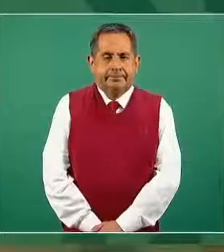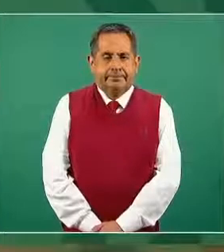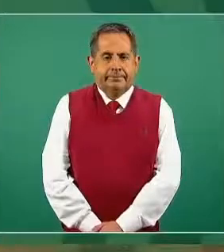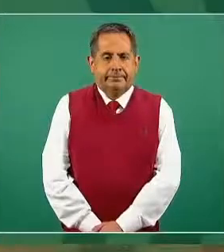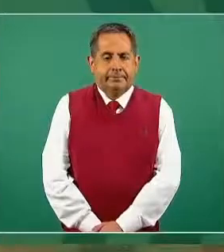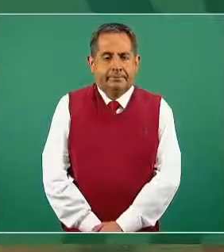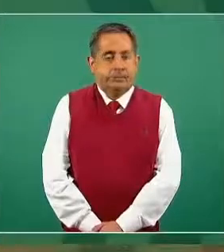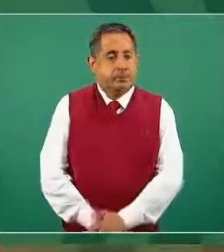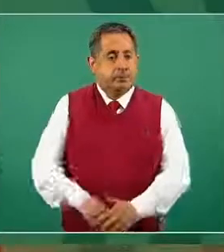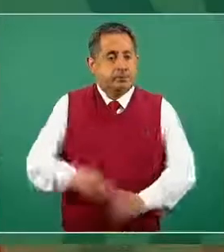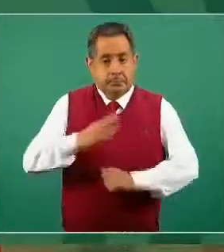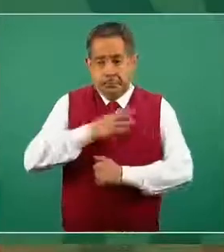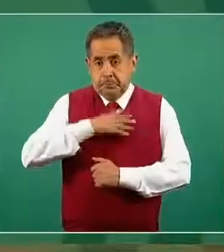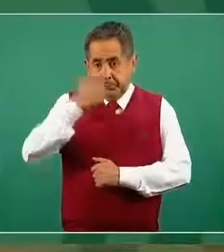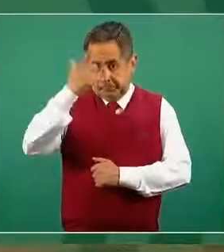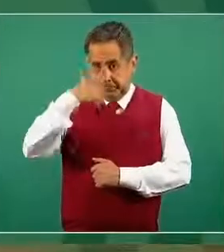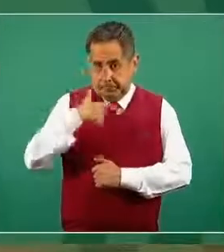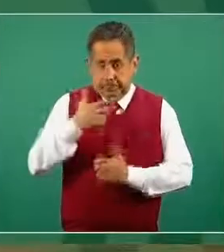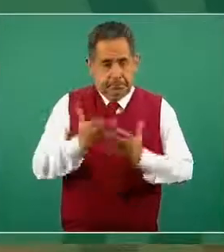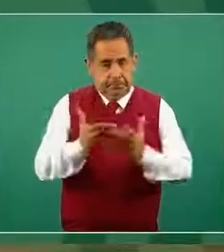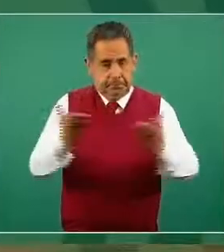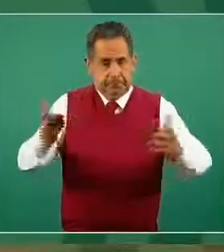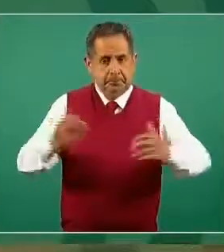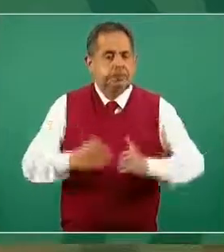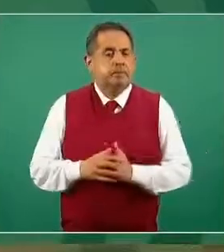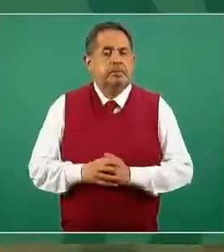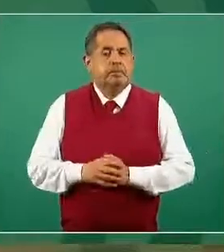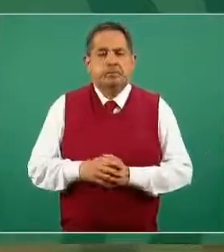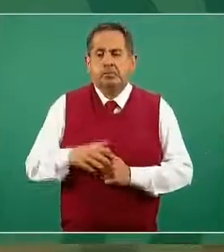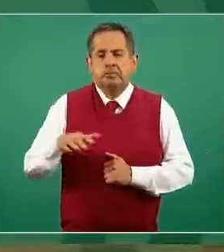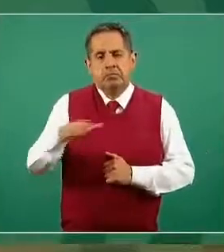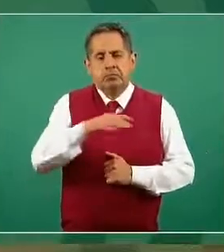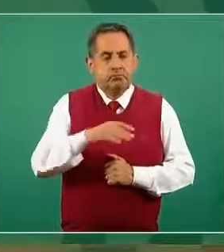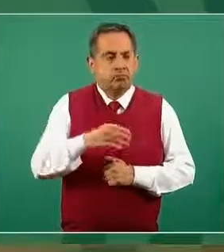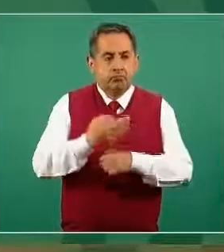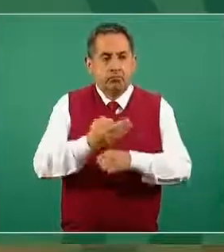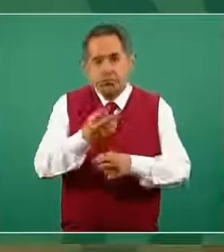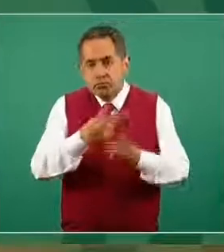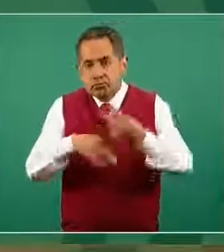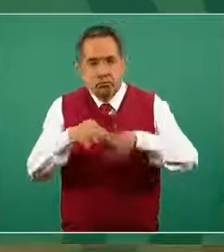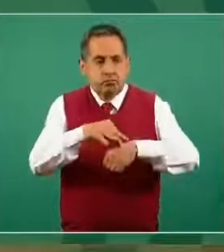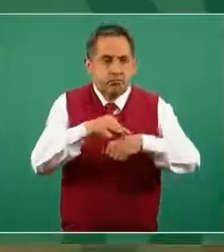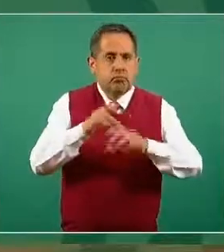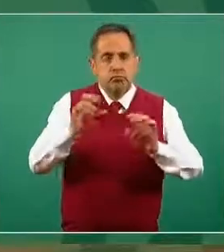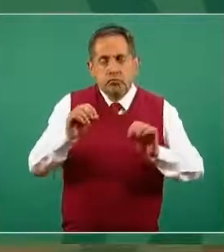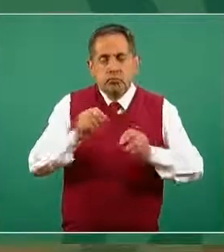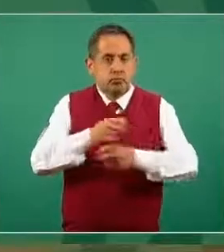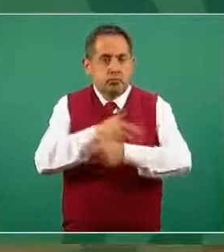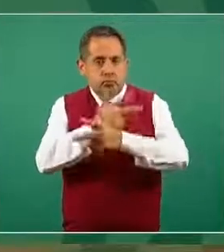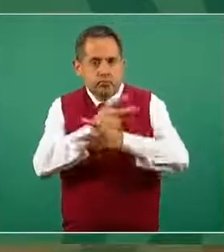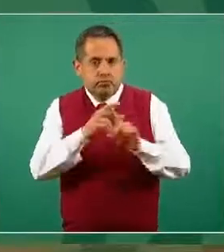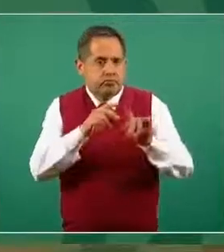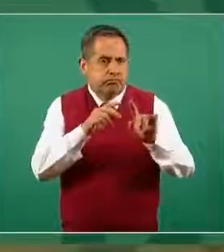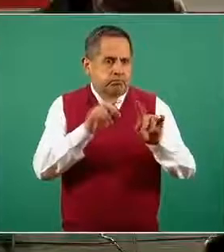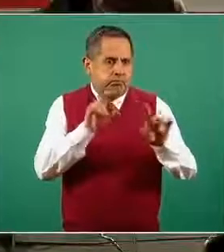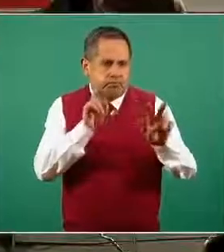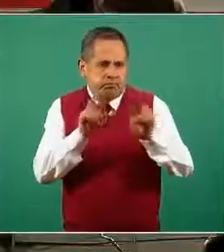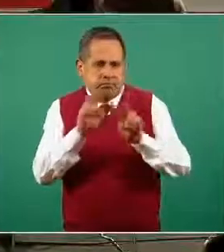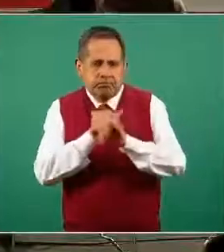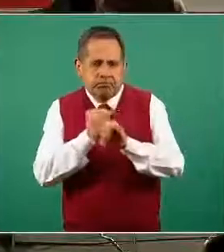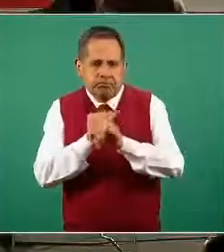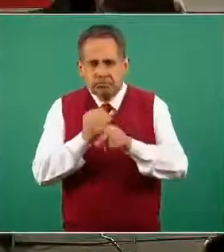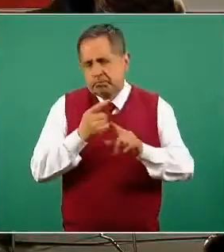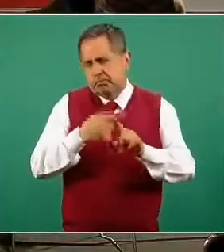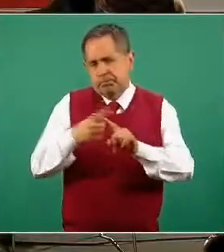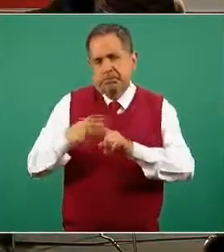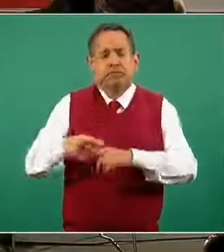Muy buenas noches a todas las personas que de manera presencial o virtual nos acompañan esta noche para la conferencia